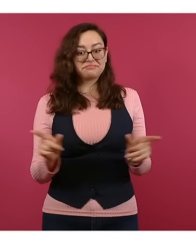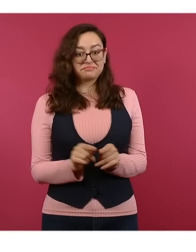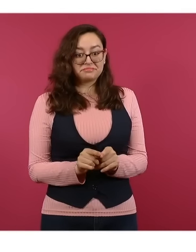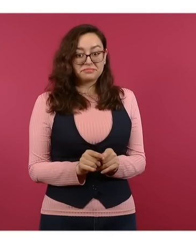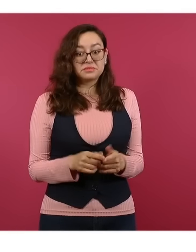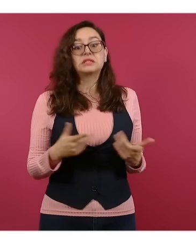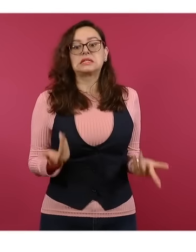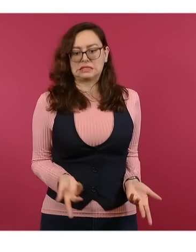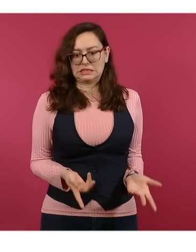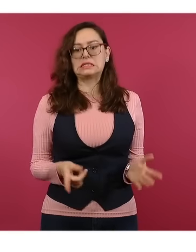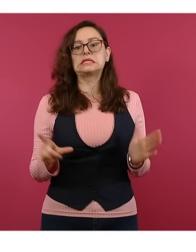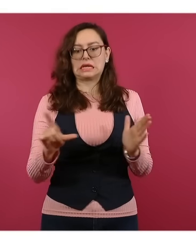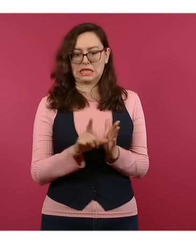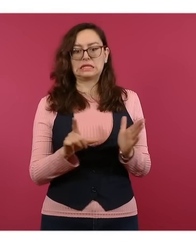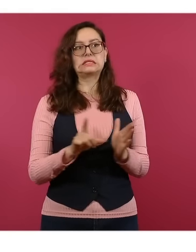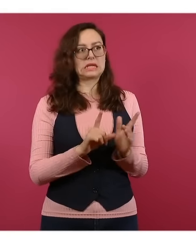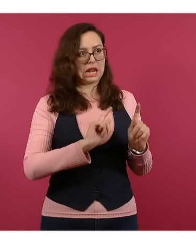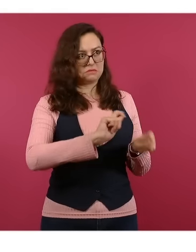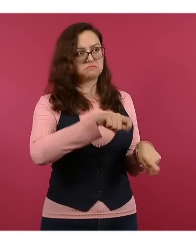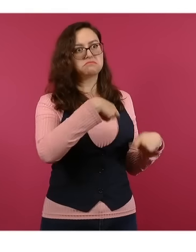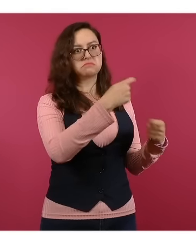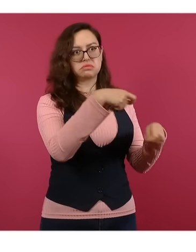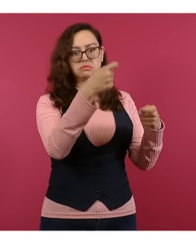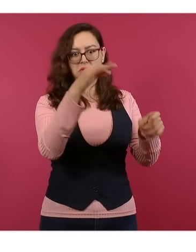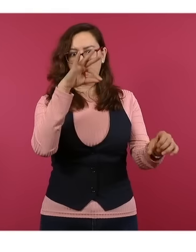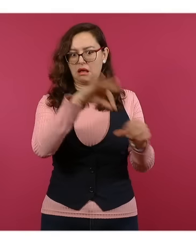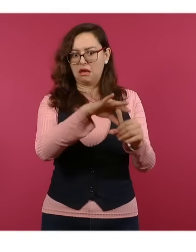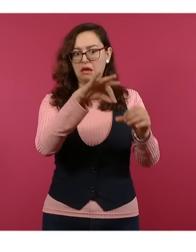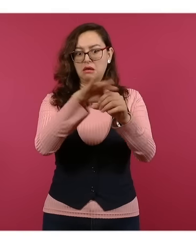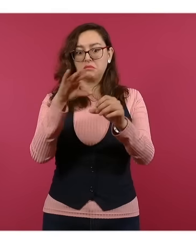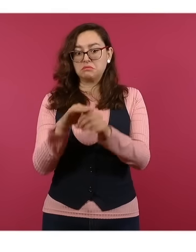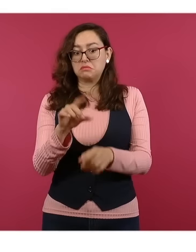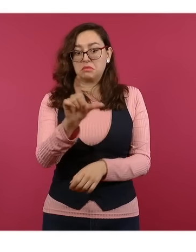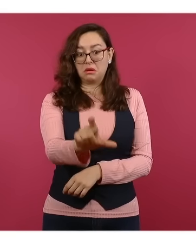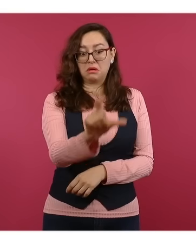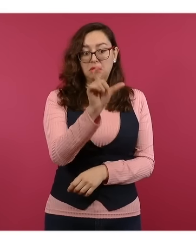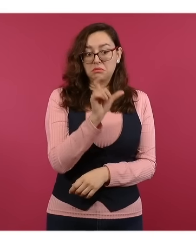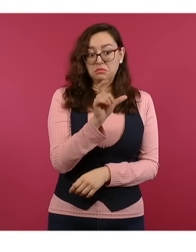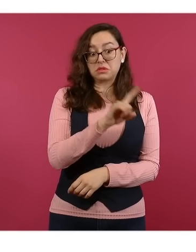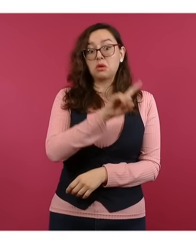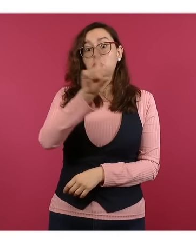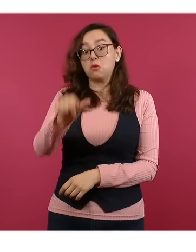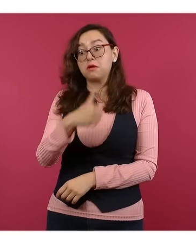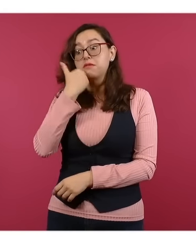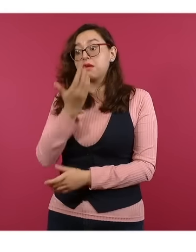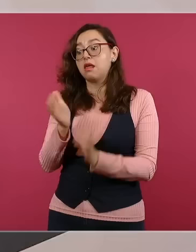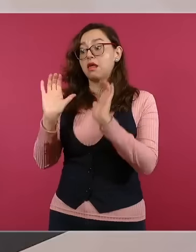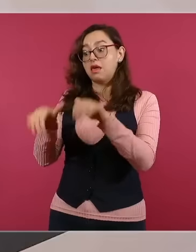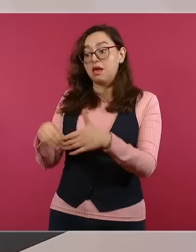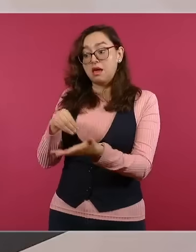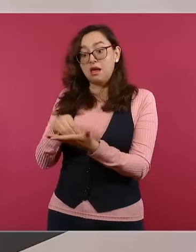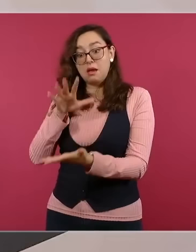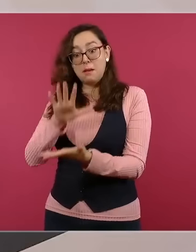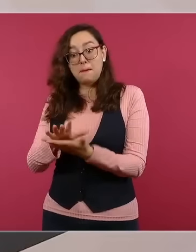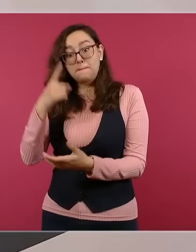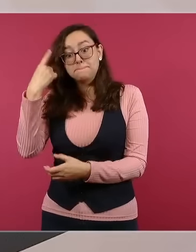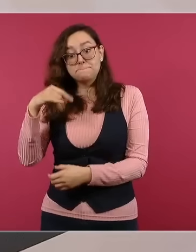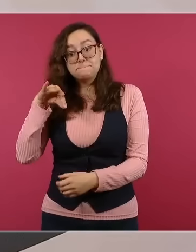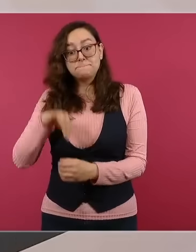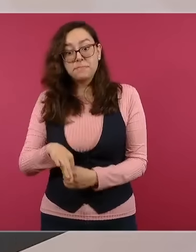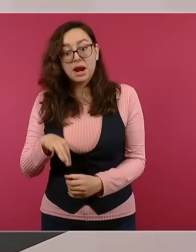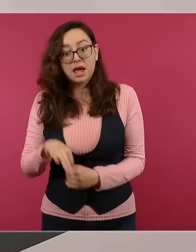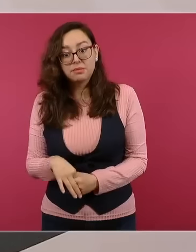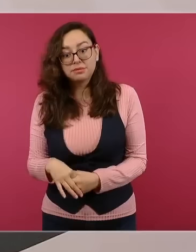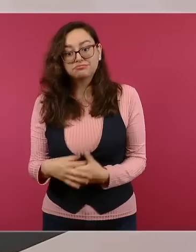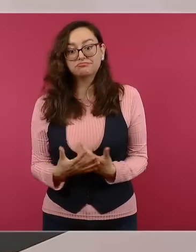credencialización y otra cosa es ya cuando los que tienen su credencial se registran para votar. Entonces, si bien se registraron